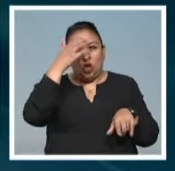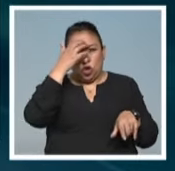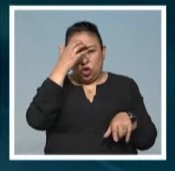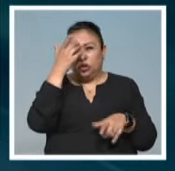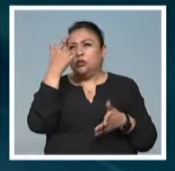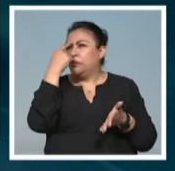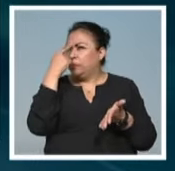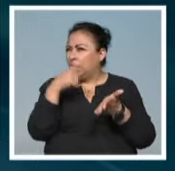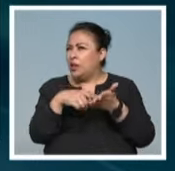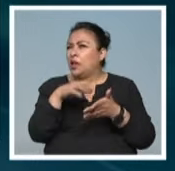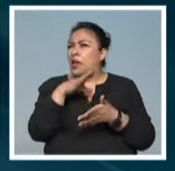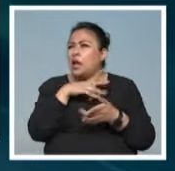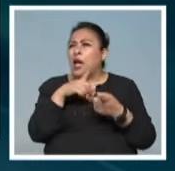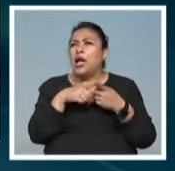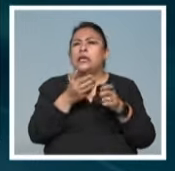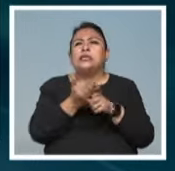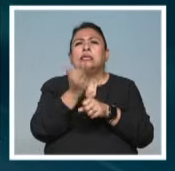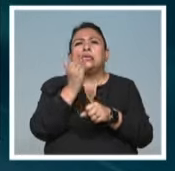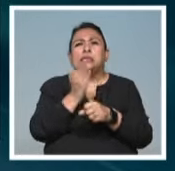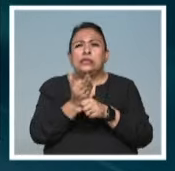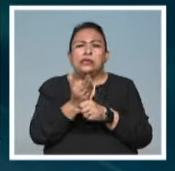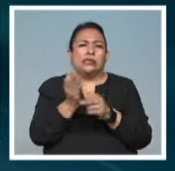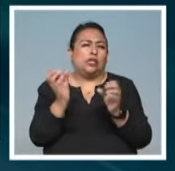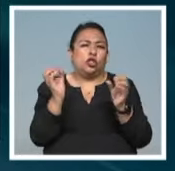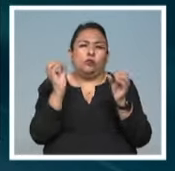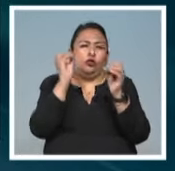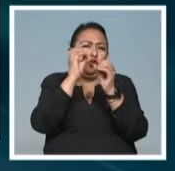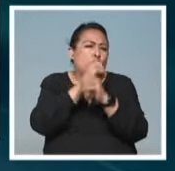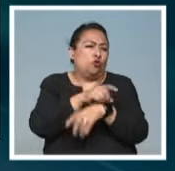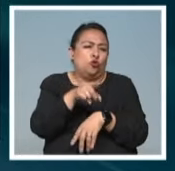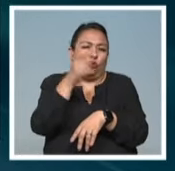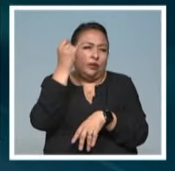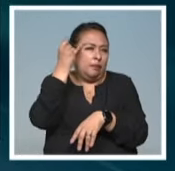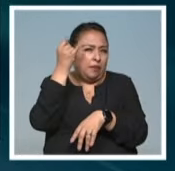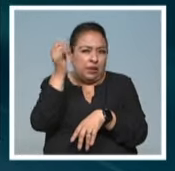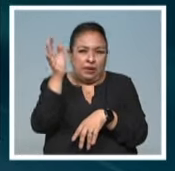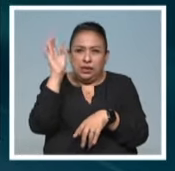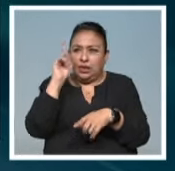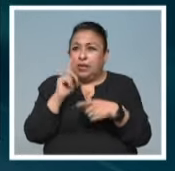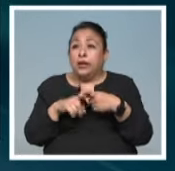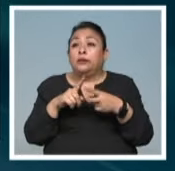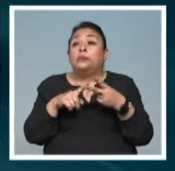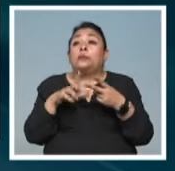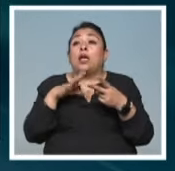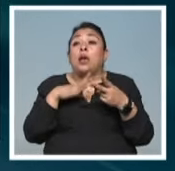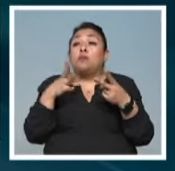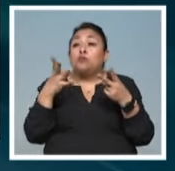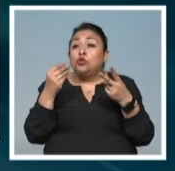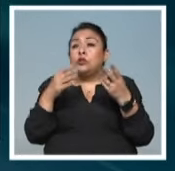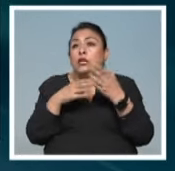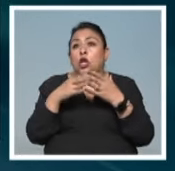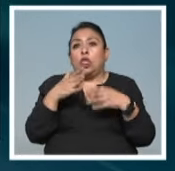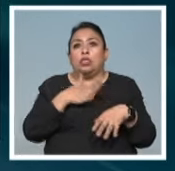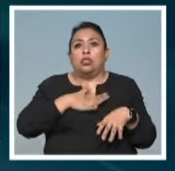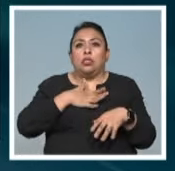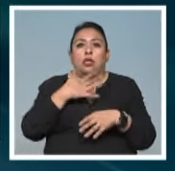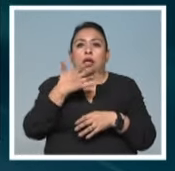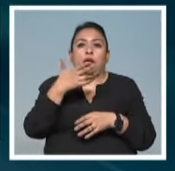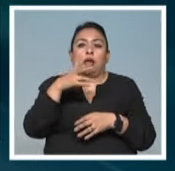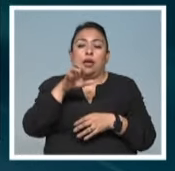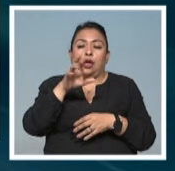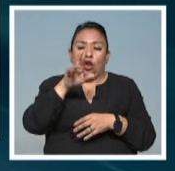desde los chistes más oscuros que te puedas imaginar, ¿no? Hay un montón de cosas eróticas,